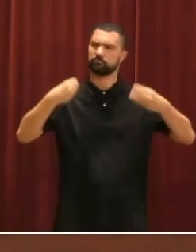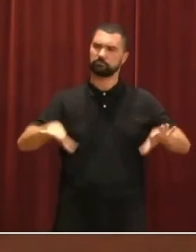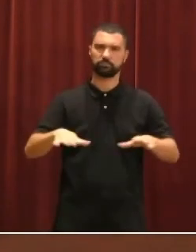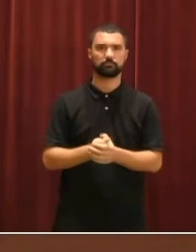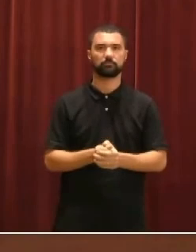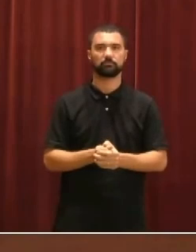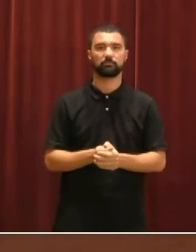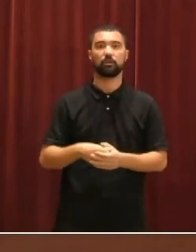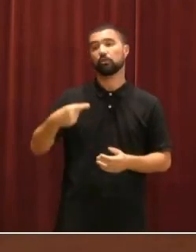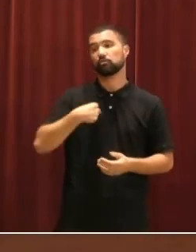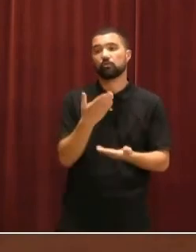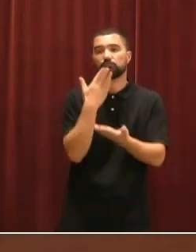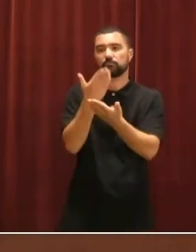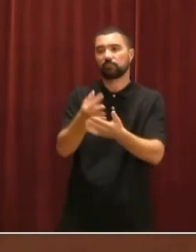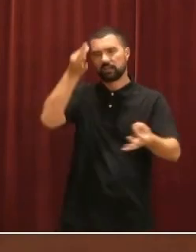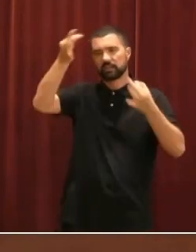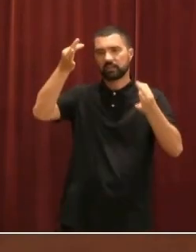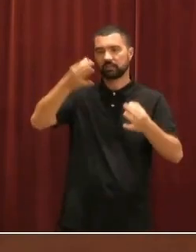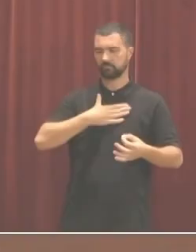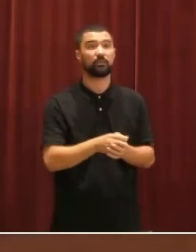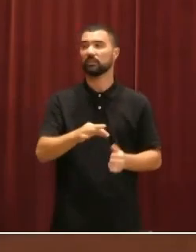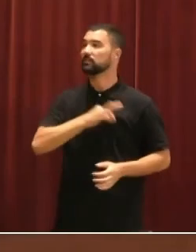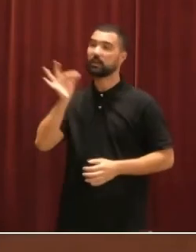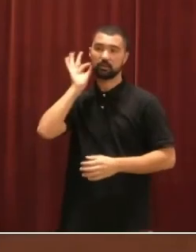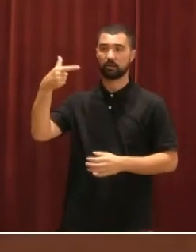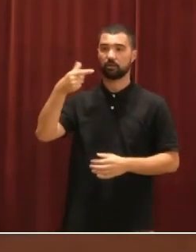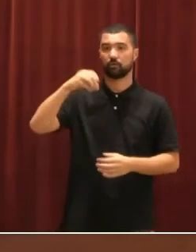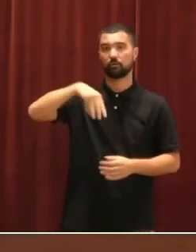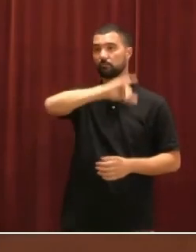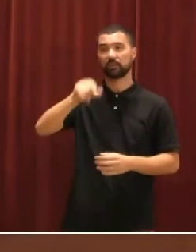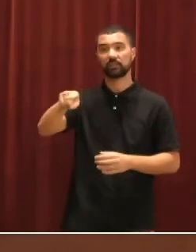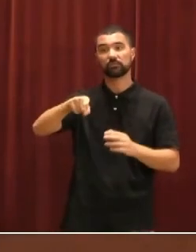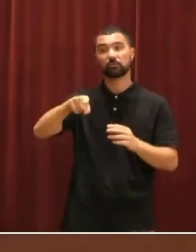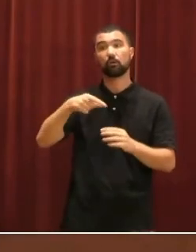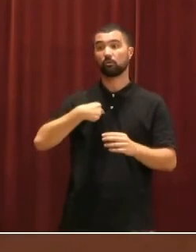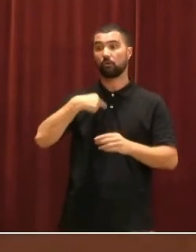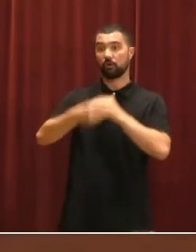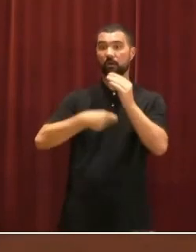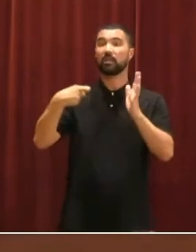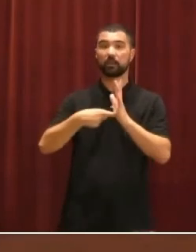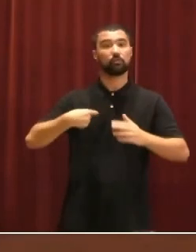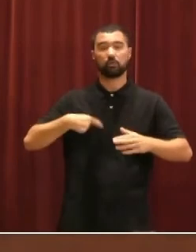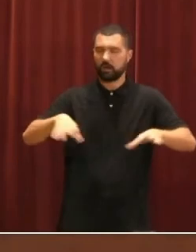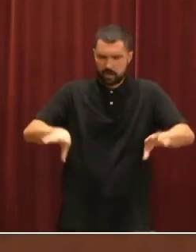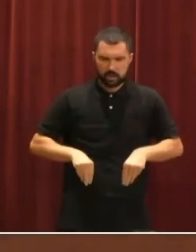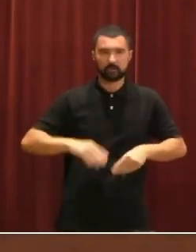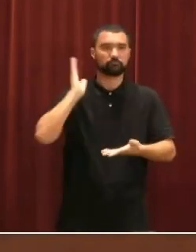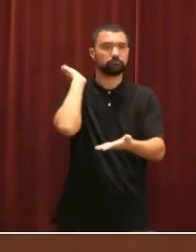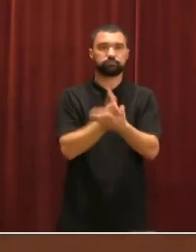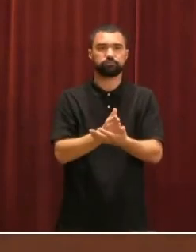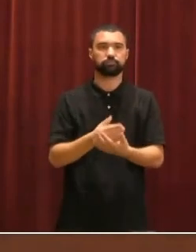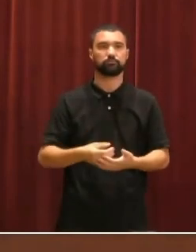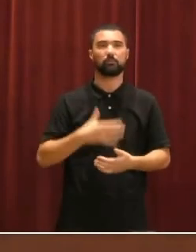Yo les ruego que respeten el criterio de presidencia. Si cometo un delito, aceptaré encantado la condena.